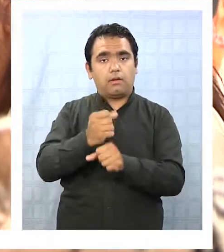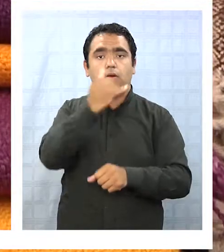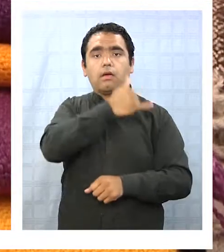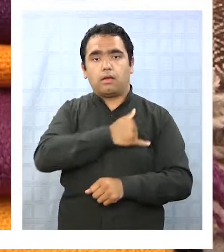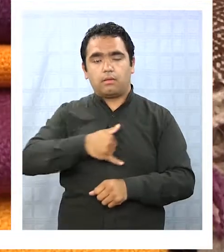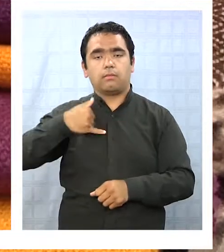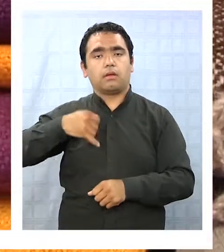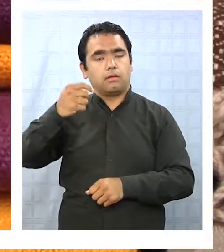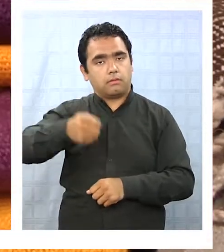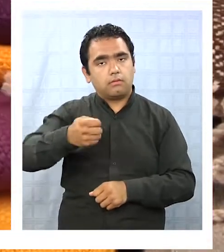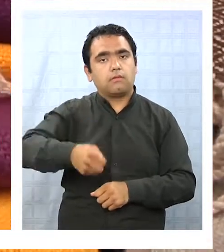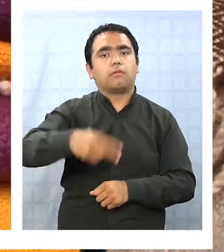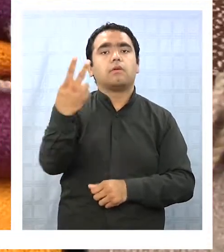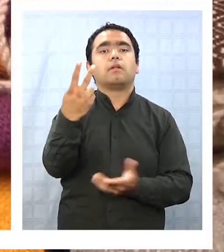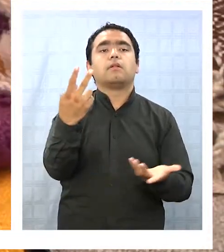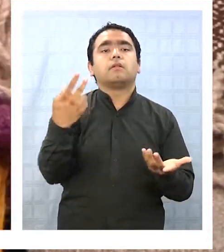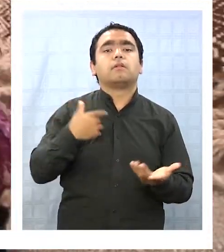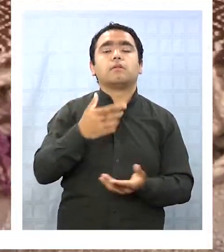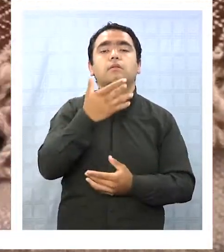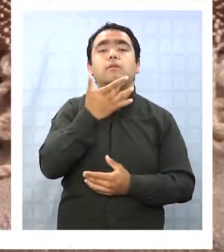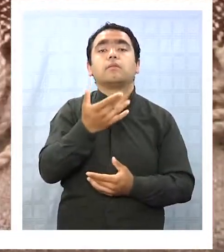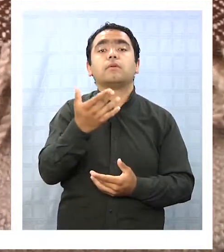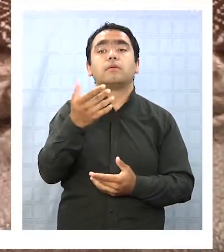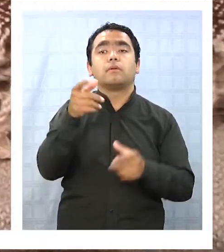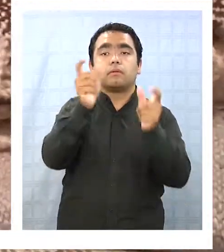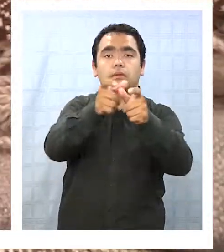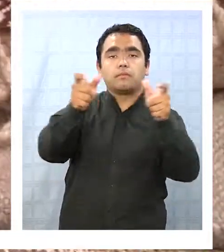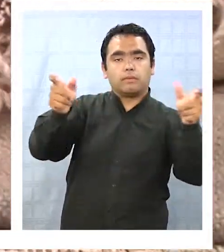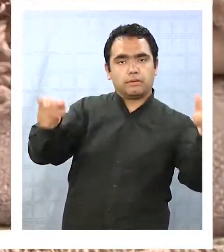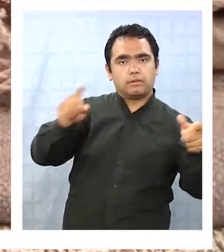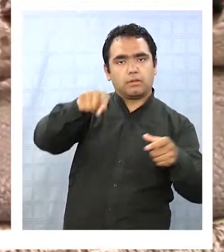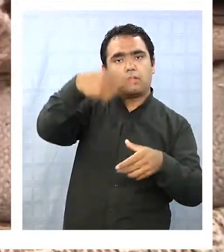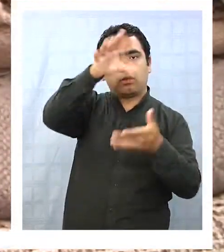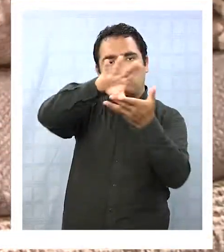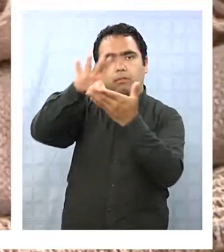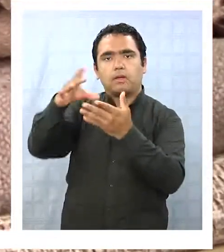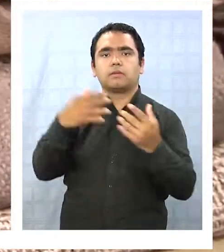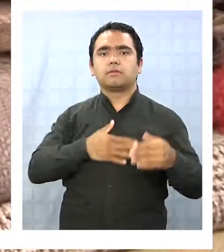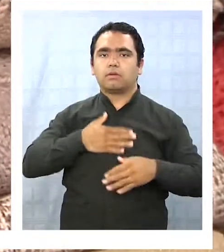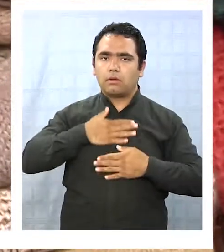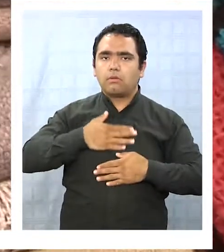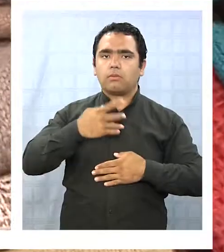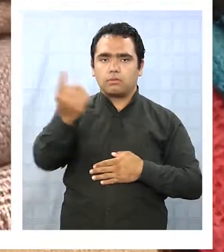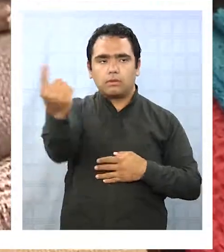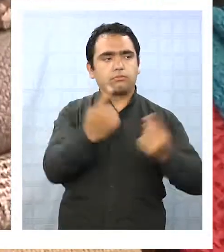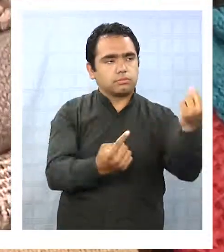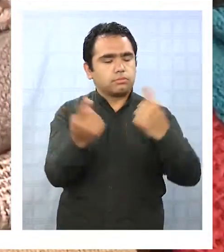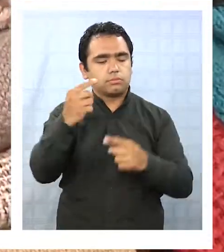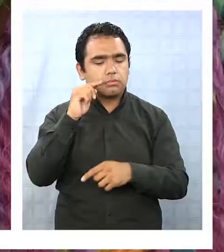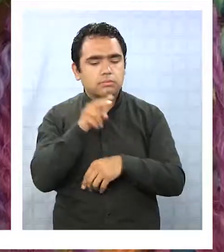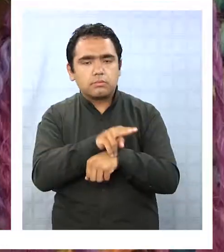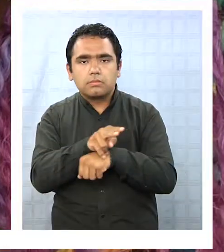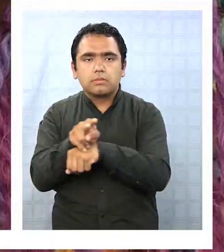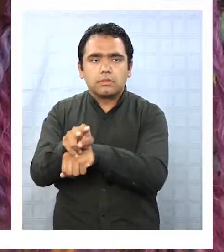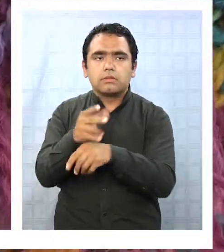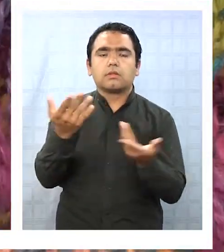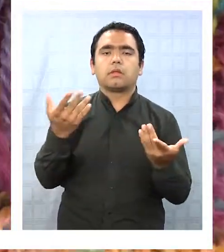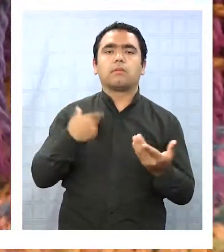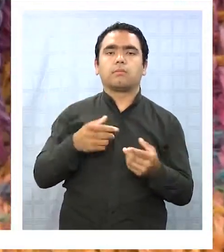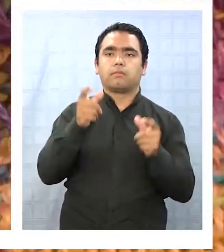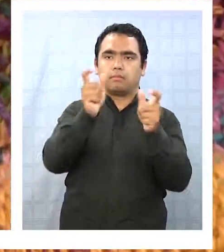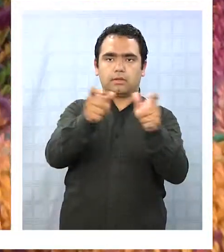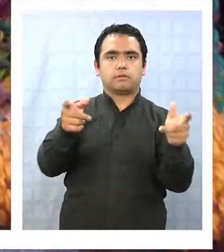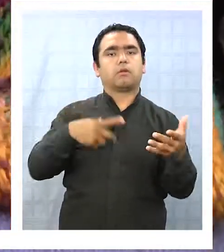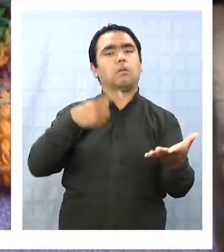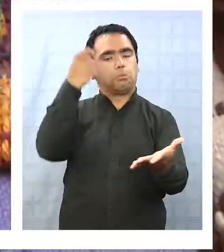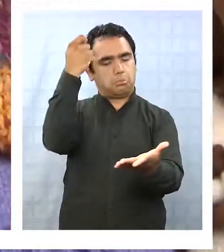valorado principalmente por los extranjeros, según señalan las artesanas, quienes están dispuestos a pagar lo